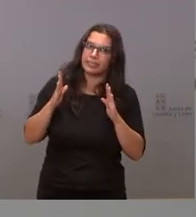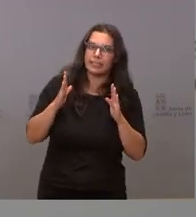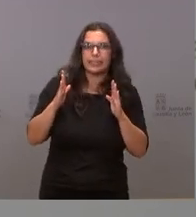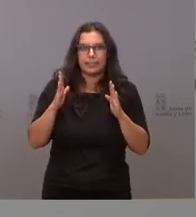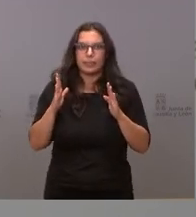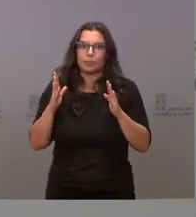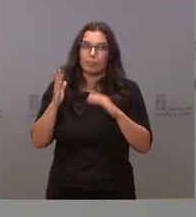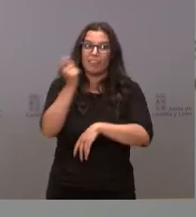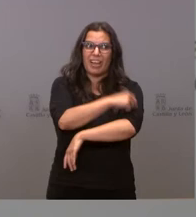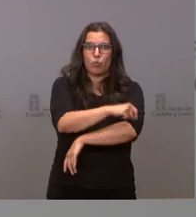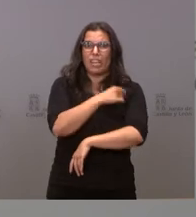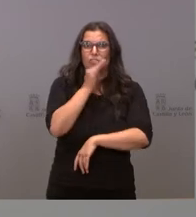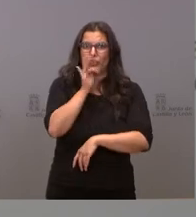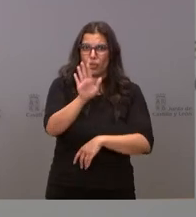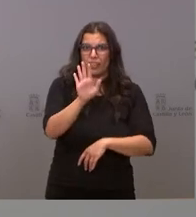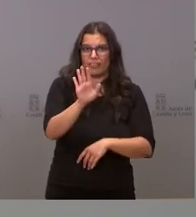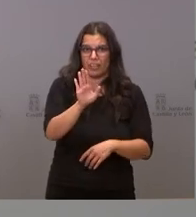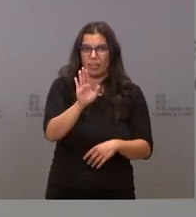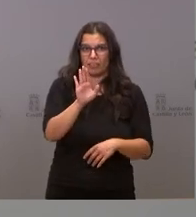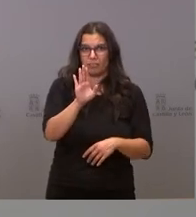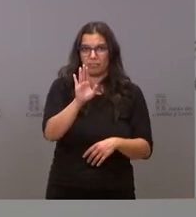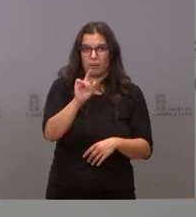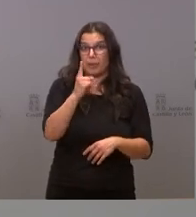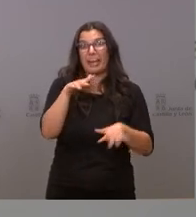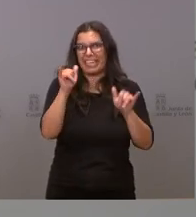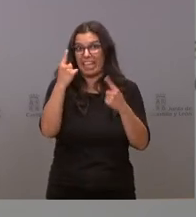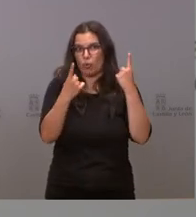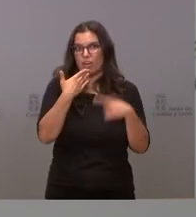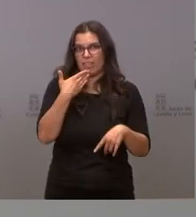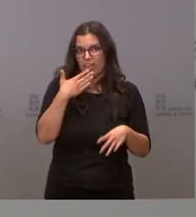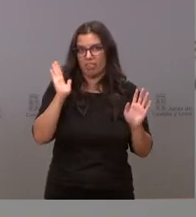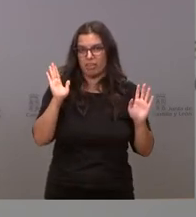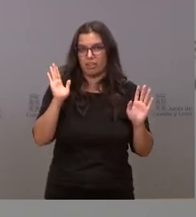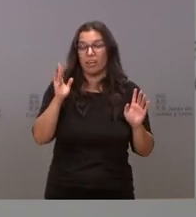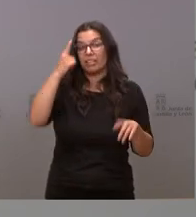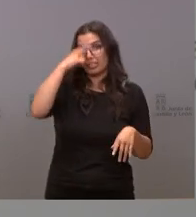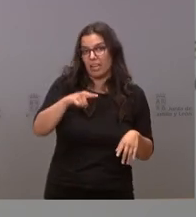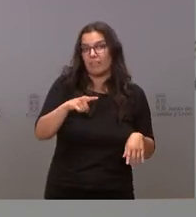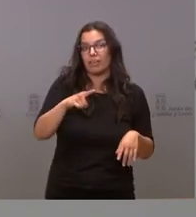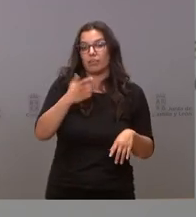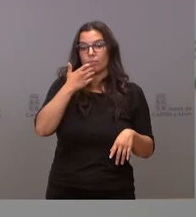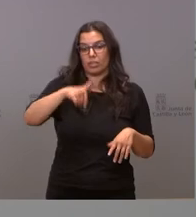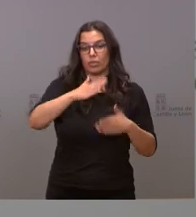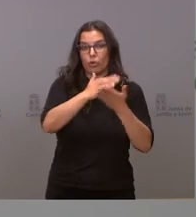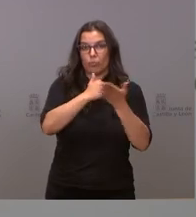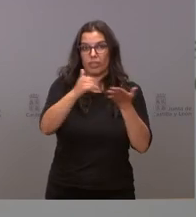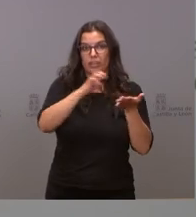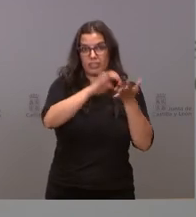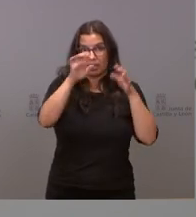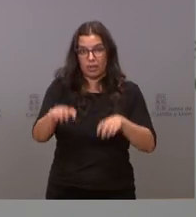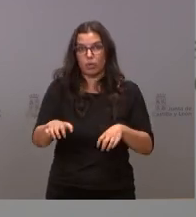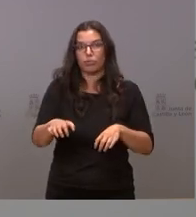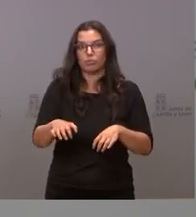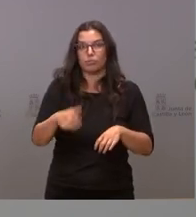producido esa vacunación ni de la primera dosis siquiera. Ya saben ustedes que la comunidad de Castilla y León está